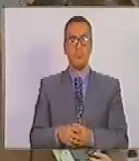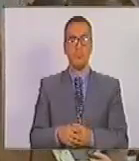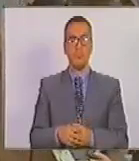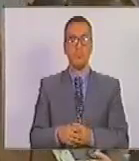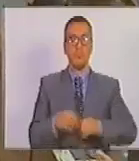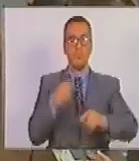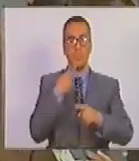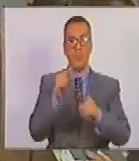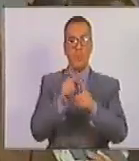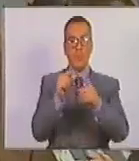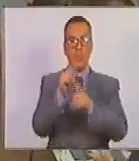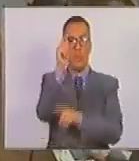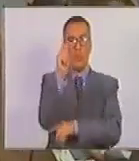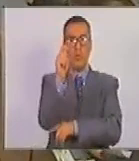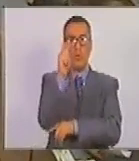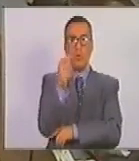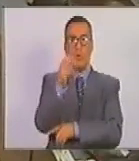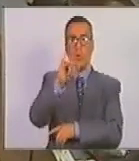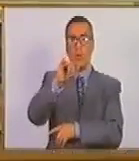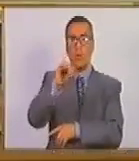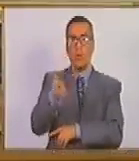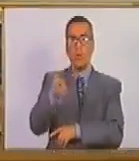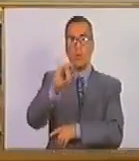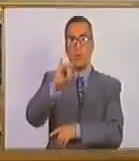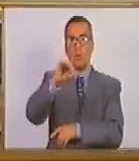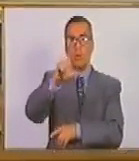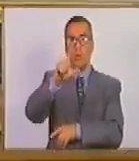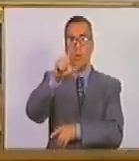Voy a dejar en el derecho de palabra el diputado Inde Romero.